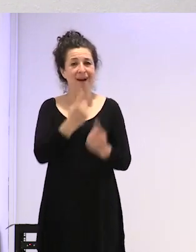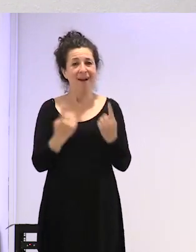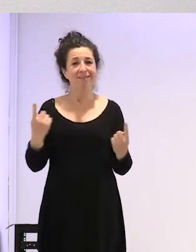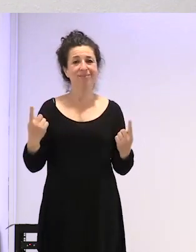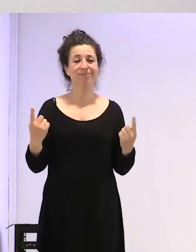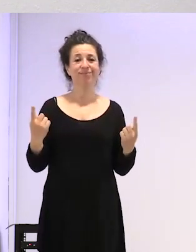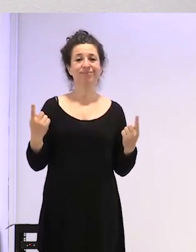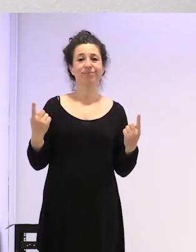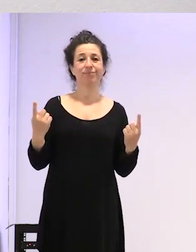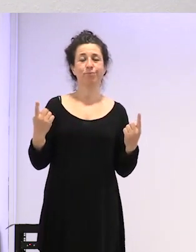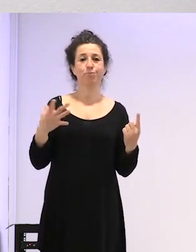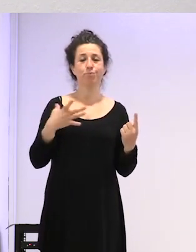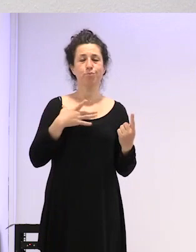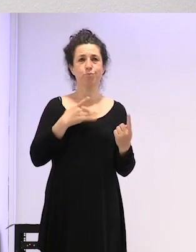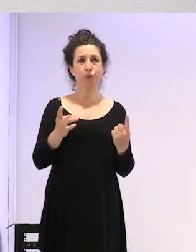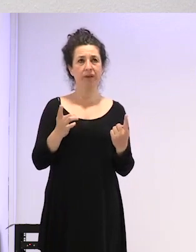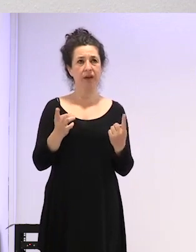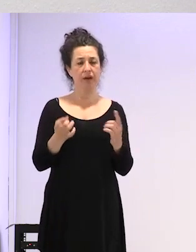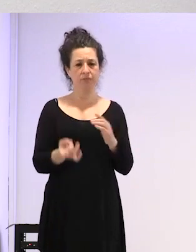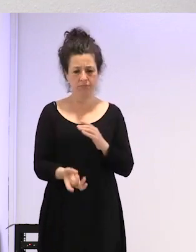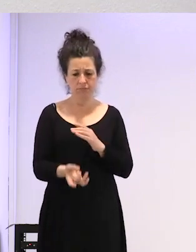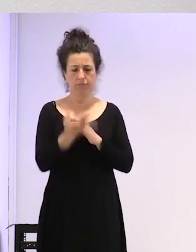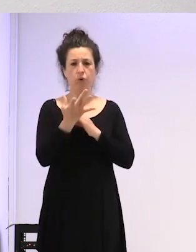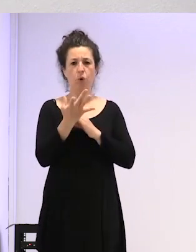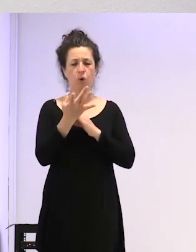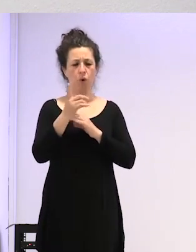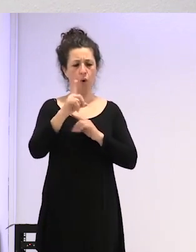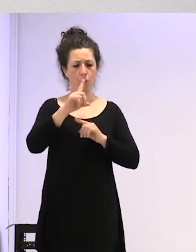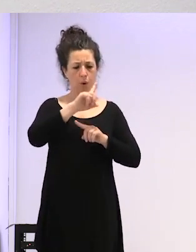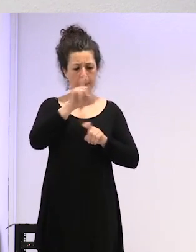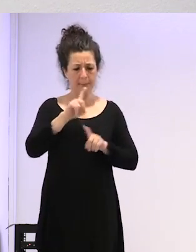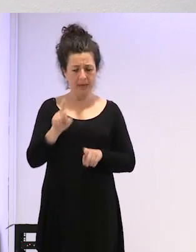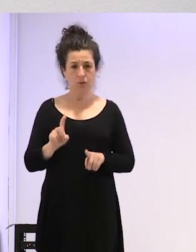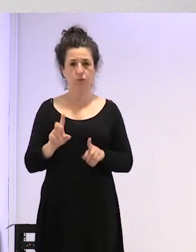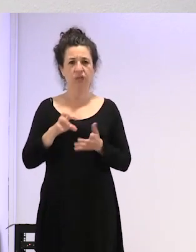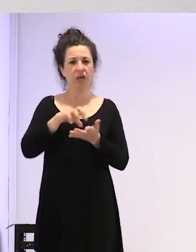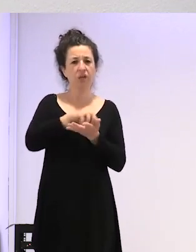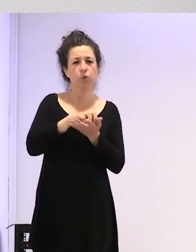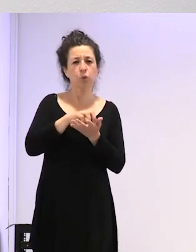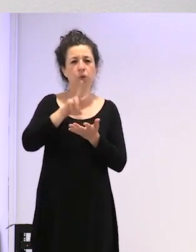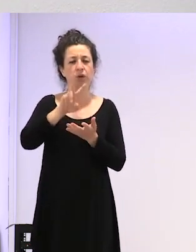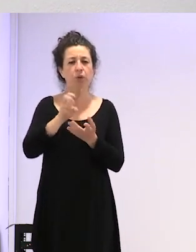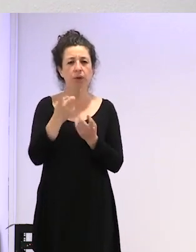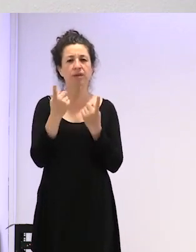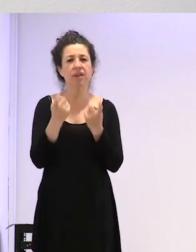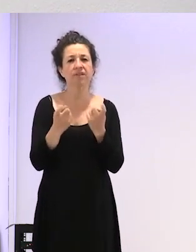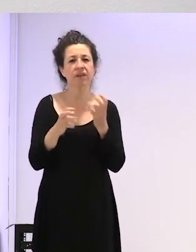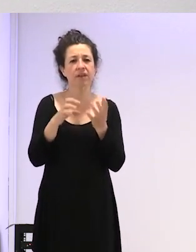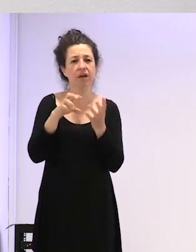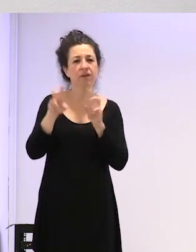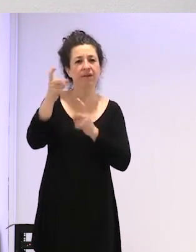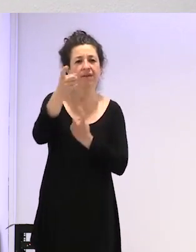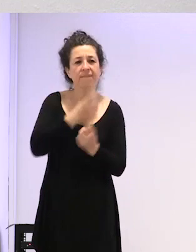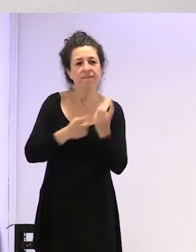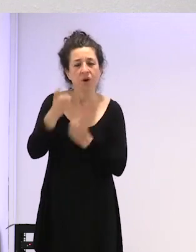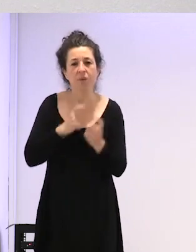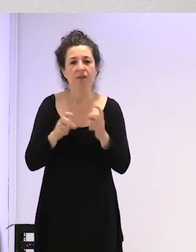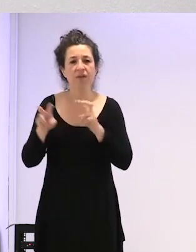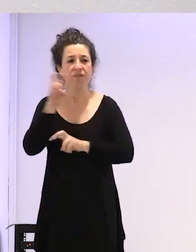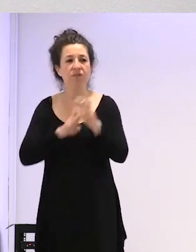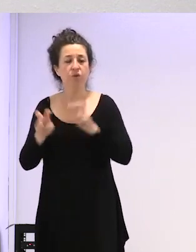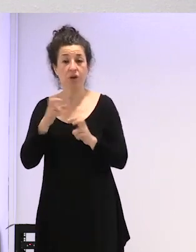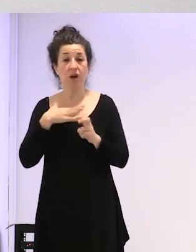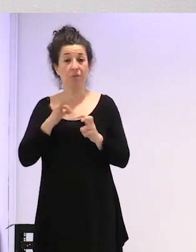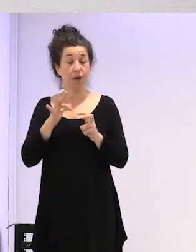pues, hacerse unas nuevas preguntas a las que habrá que buscar más información y a lo mejor lo que harás otra